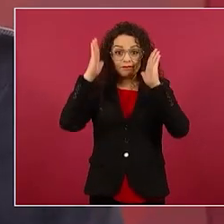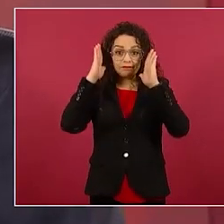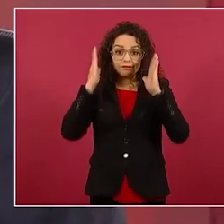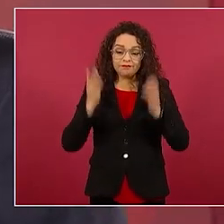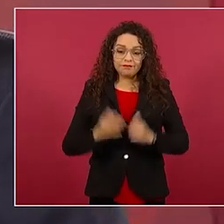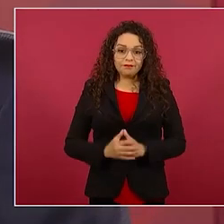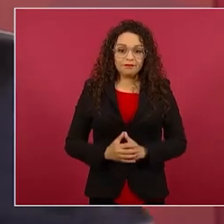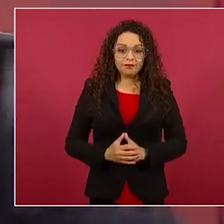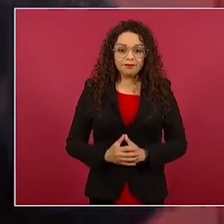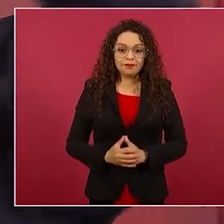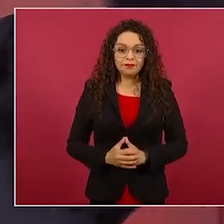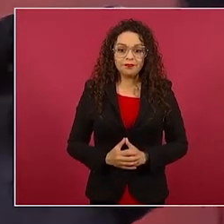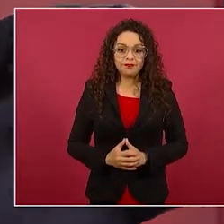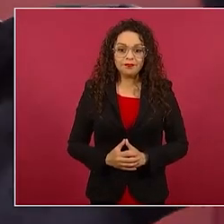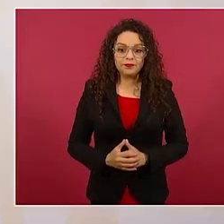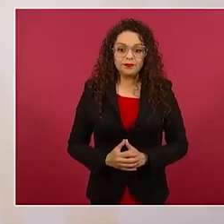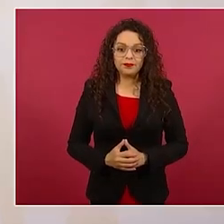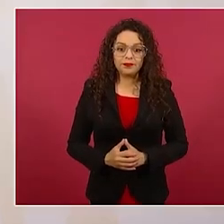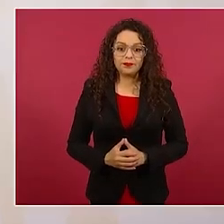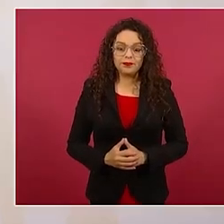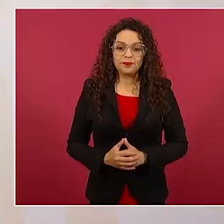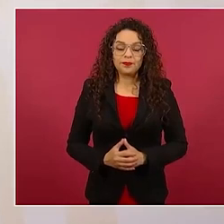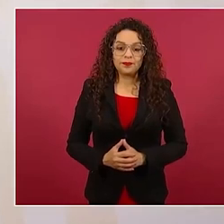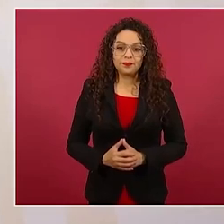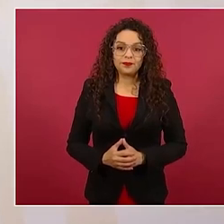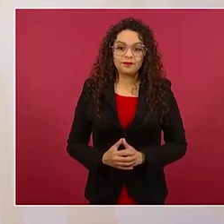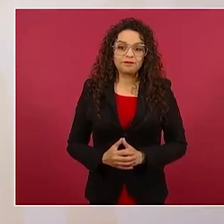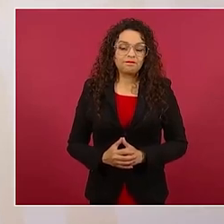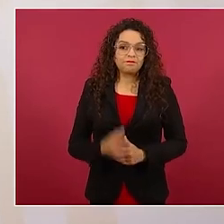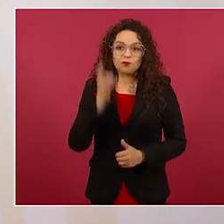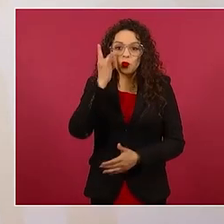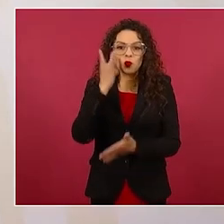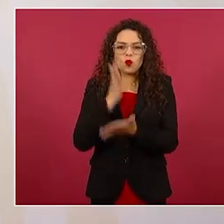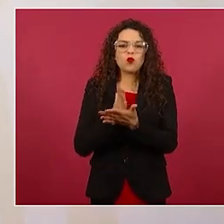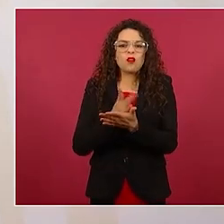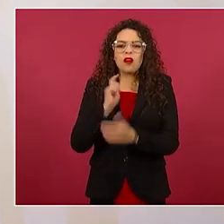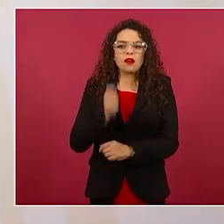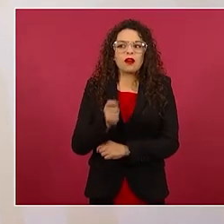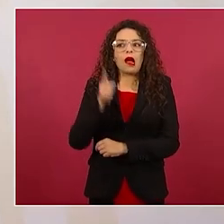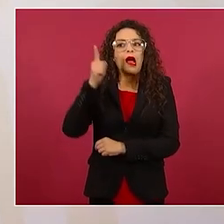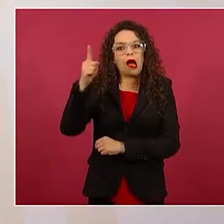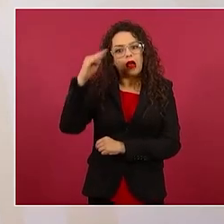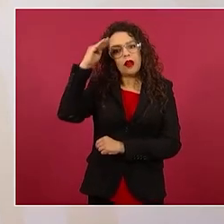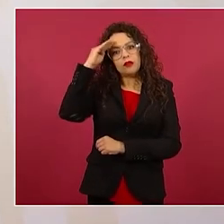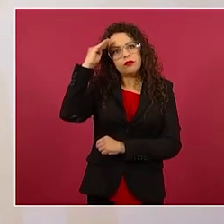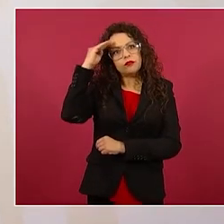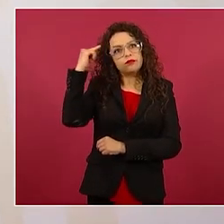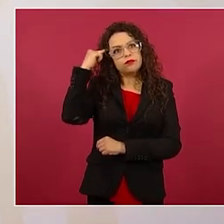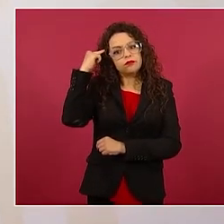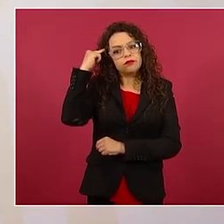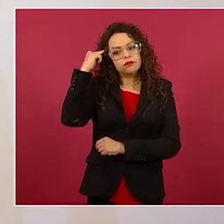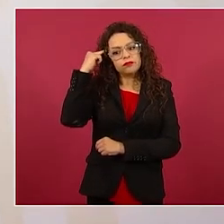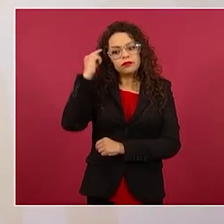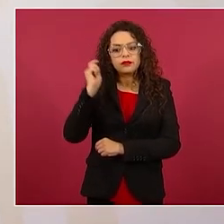Nada más piensan en la cúpula.